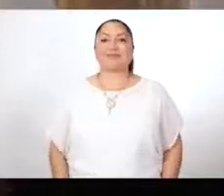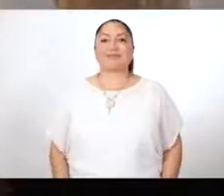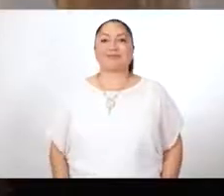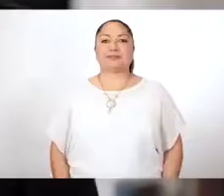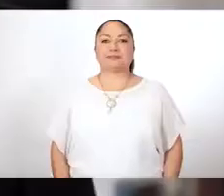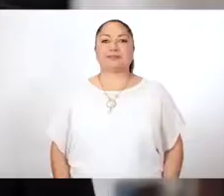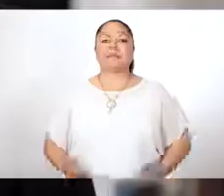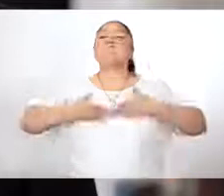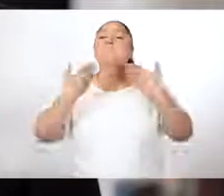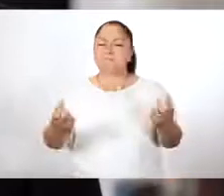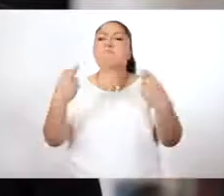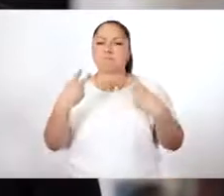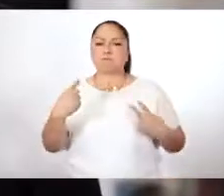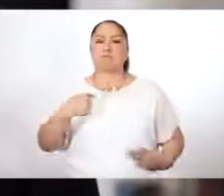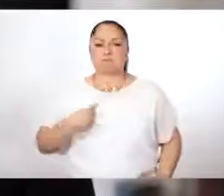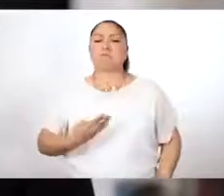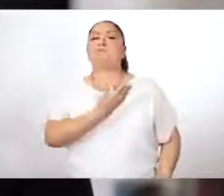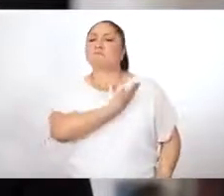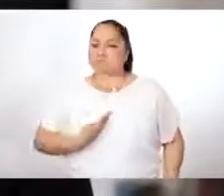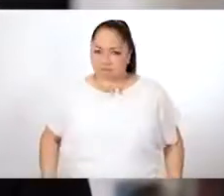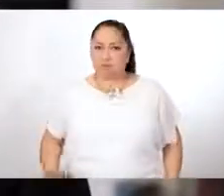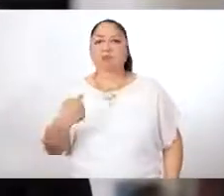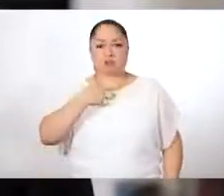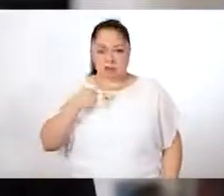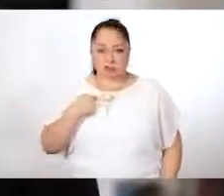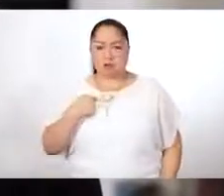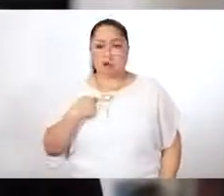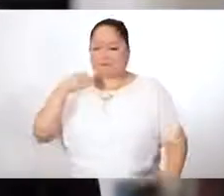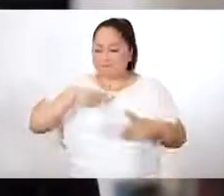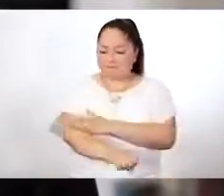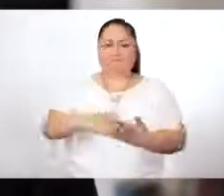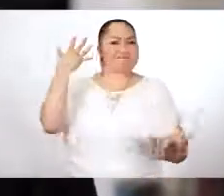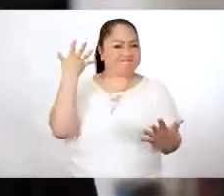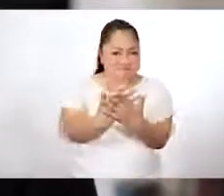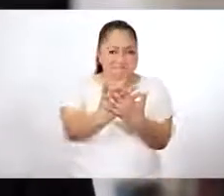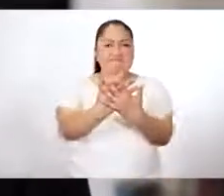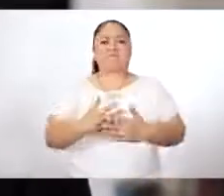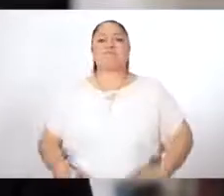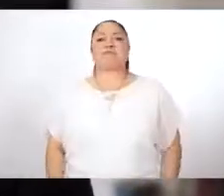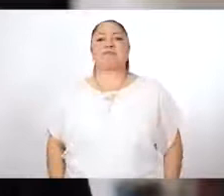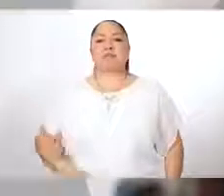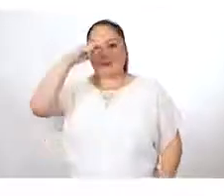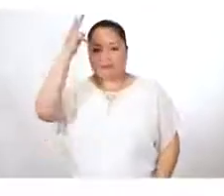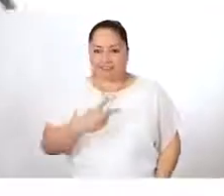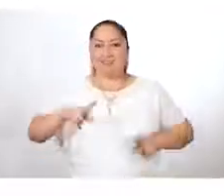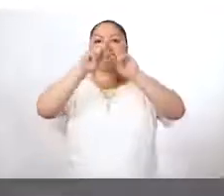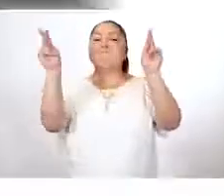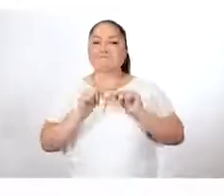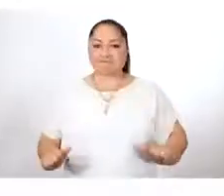Confía en mí. Voy a ser tu presidente y en mi gobierno los delincuentes estarán en la cárcel y en México viviremos en paz.